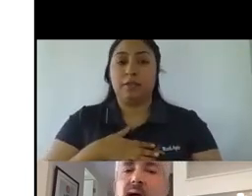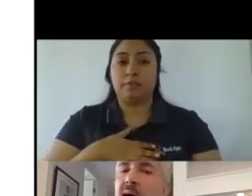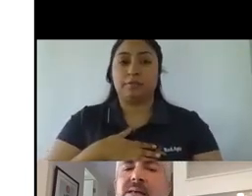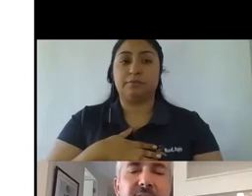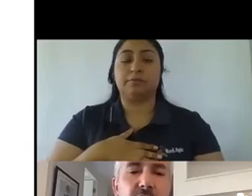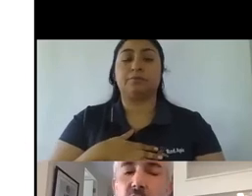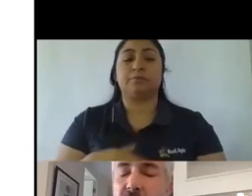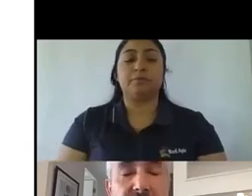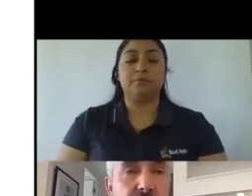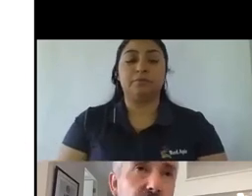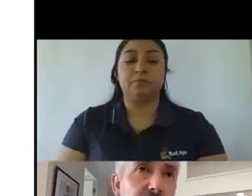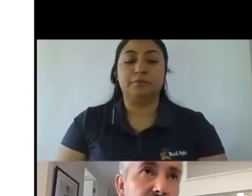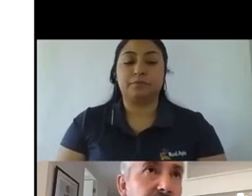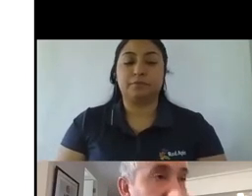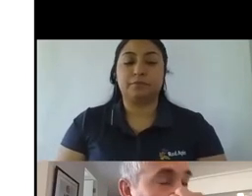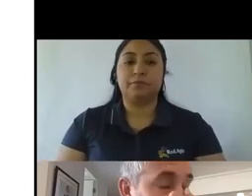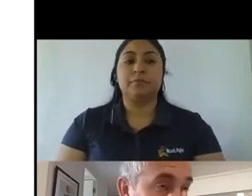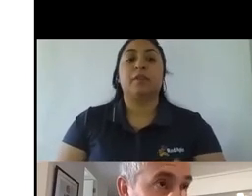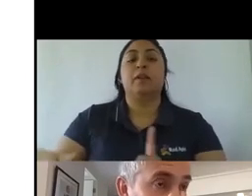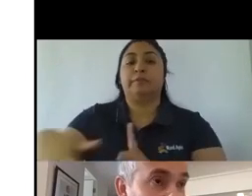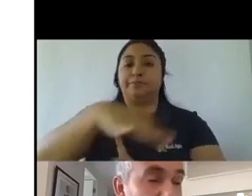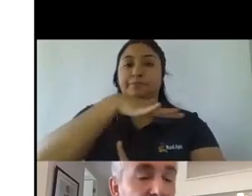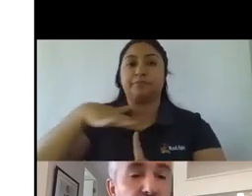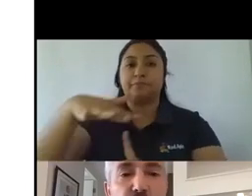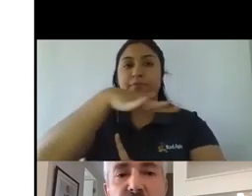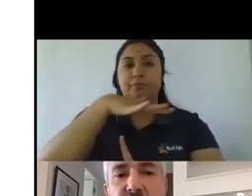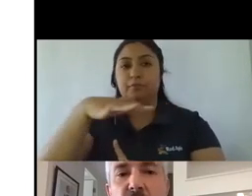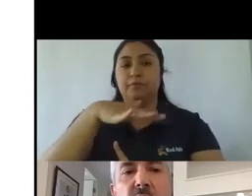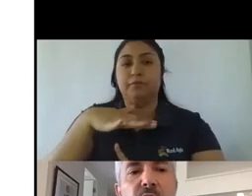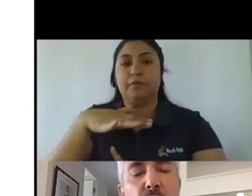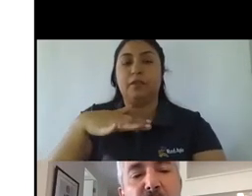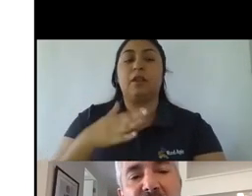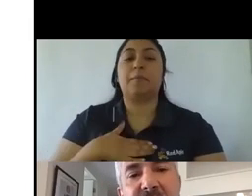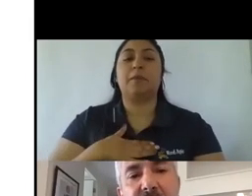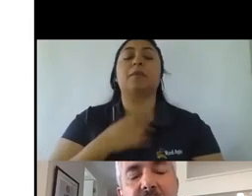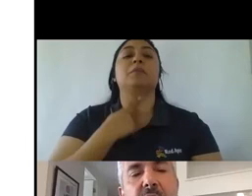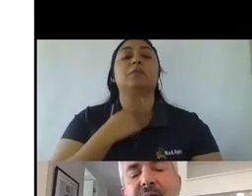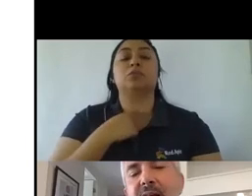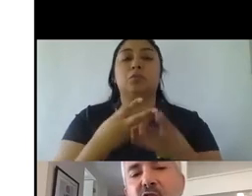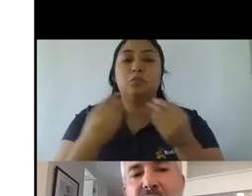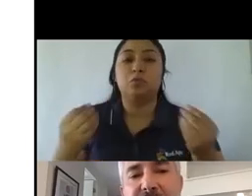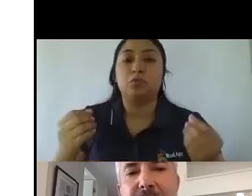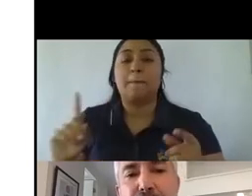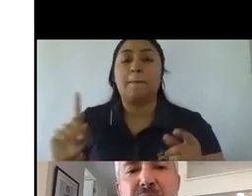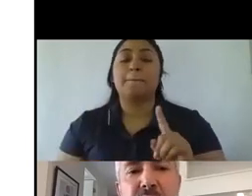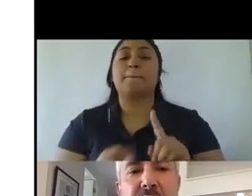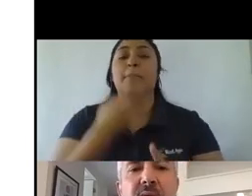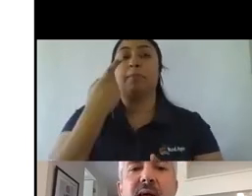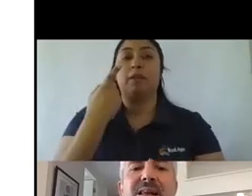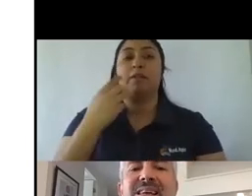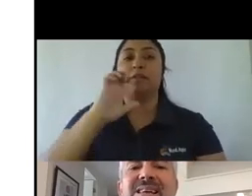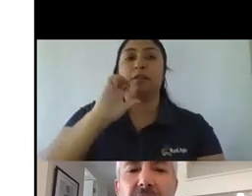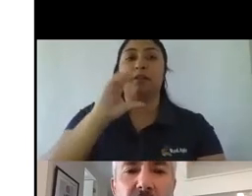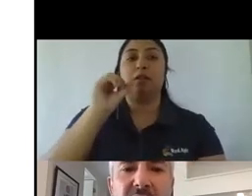este es un caso que obviamente también me interesó muchísimo pero por primera vez el e-commerce de pymes